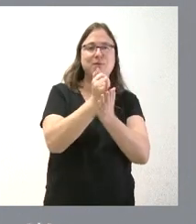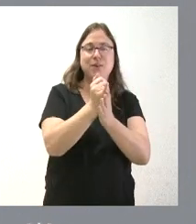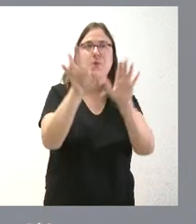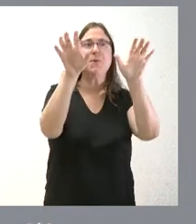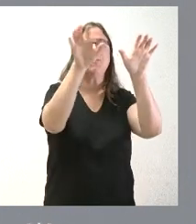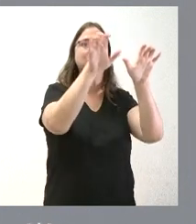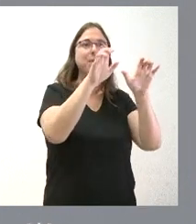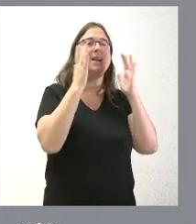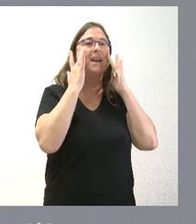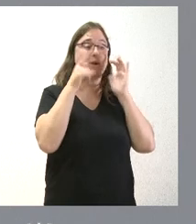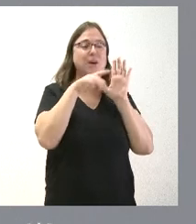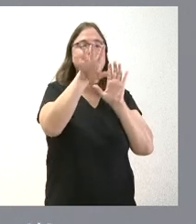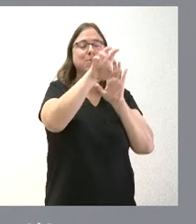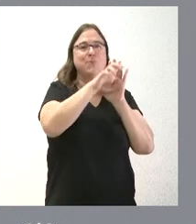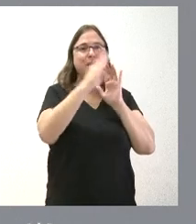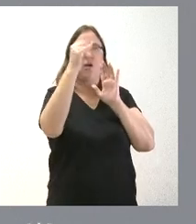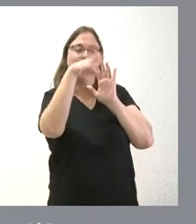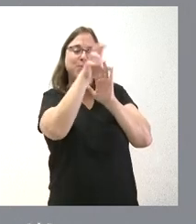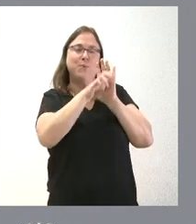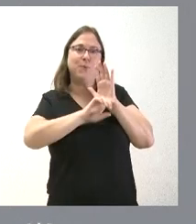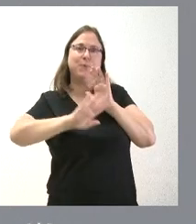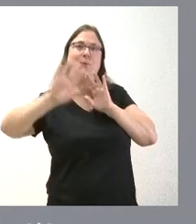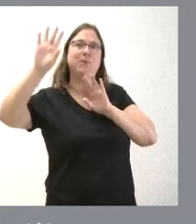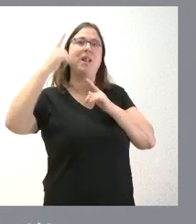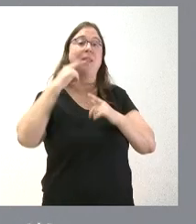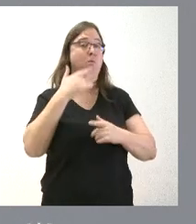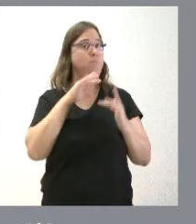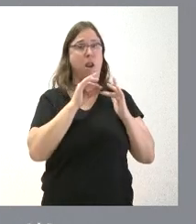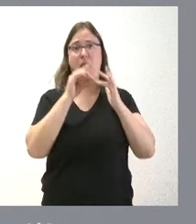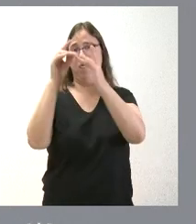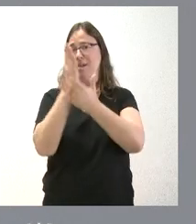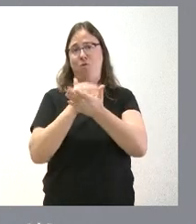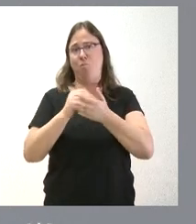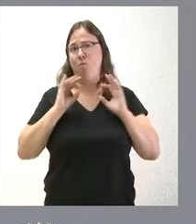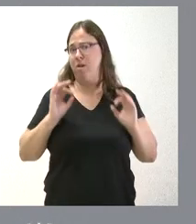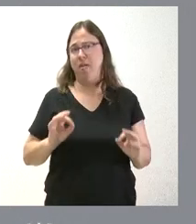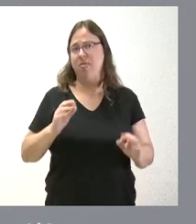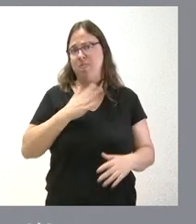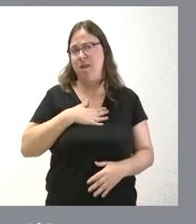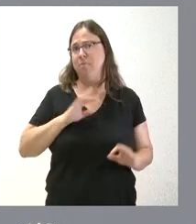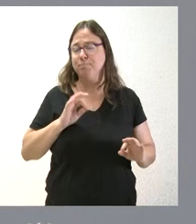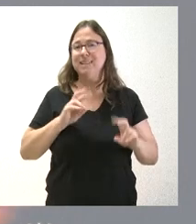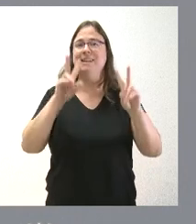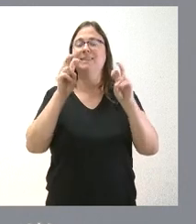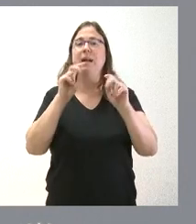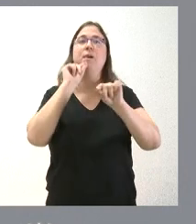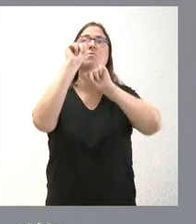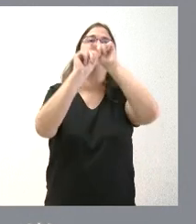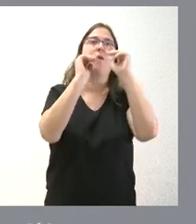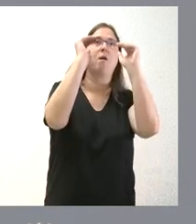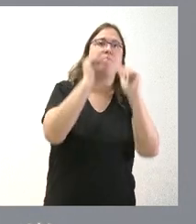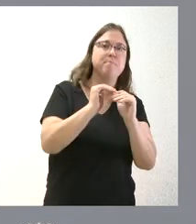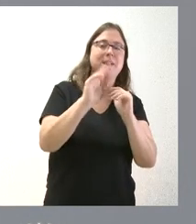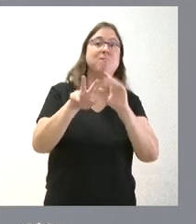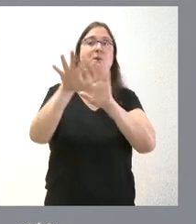España, que son los principales sumideros de CO2 que existen. Por tanto, una comunidad que es líder en contención de las emisiones de CO2 y una